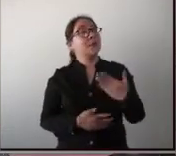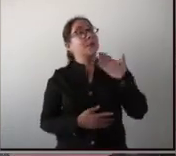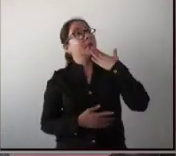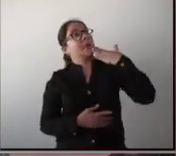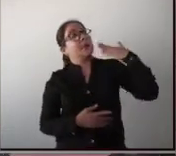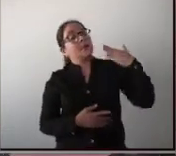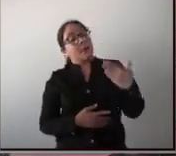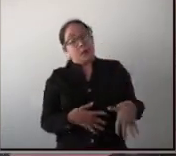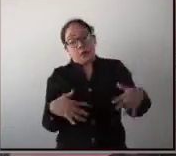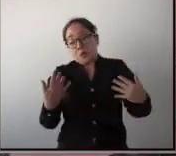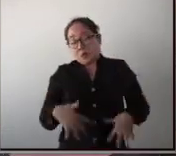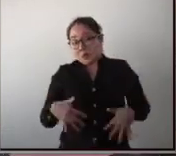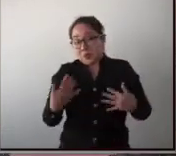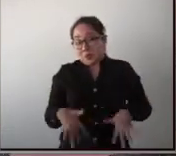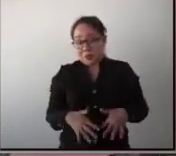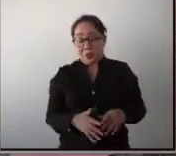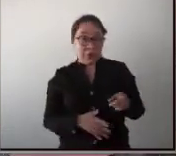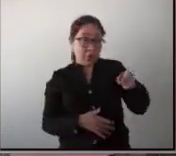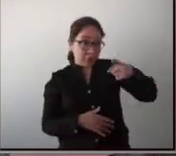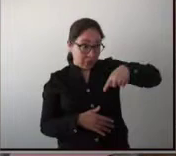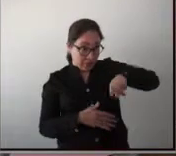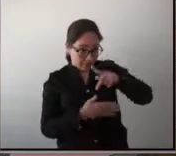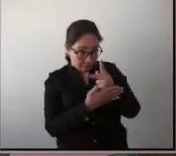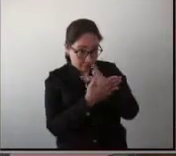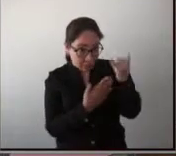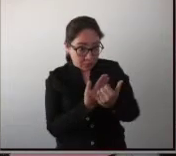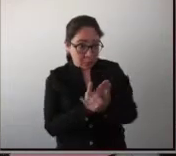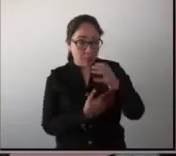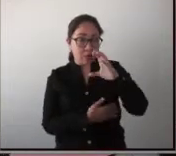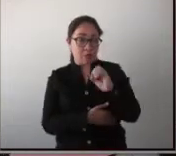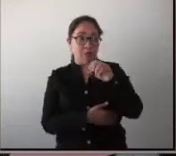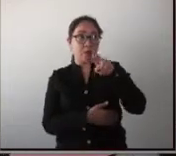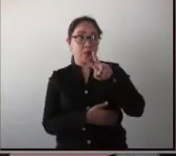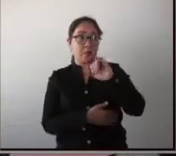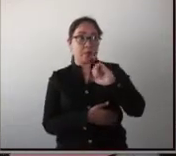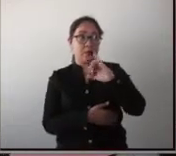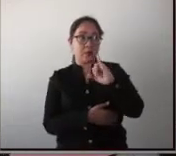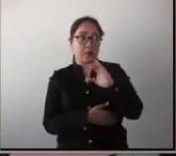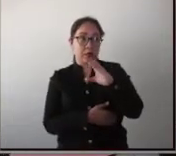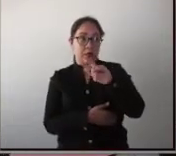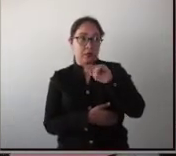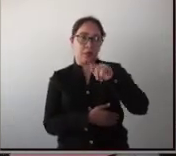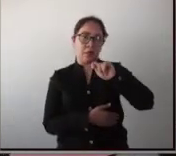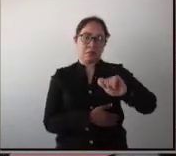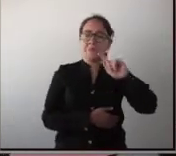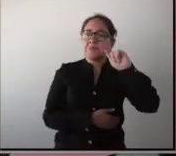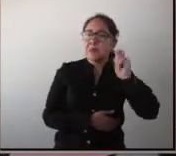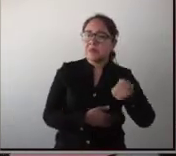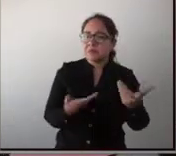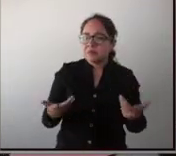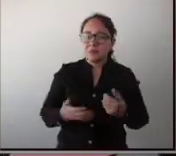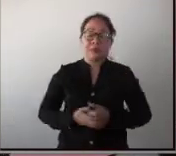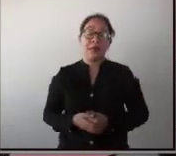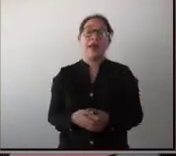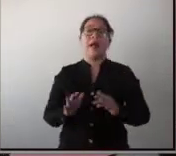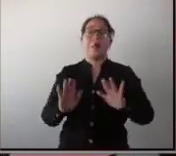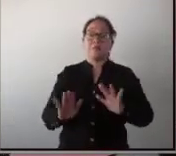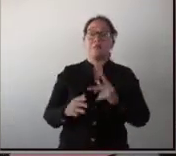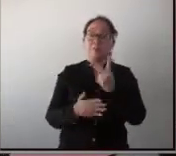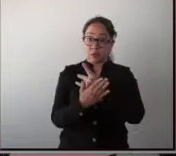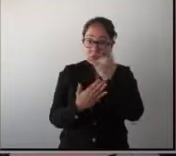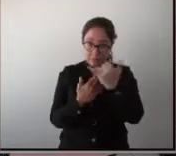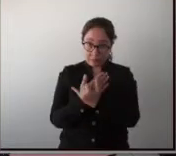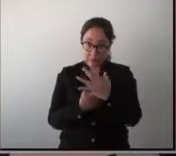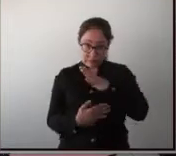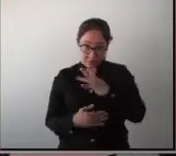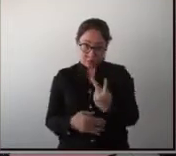Doctor, sabemos que usted ganó un proyecto con Coveicidet. Sí. ¿De qué se trata ese proyecto? Bueno, el proyecto tiene